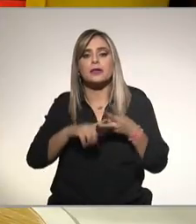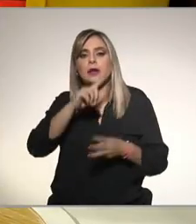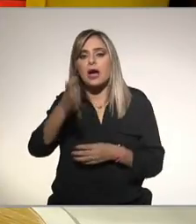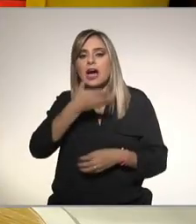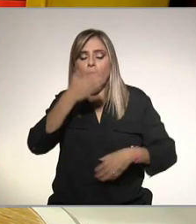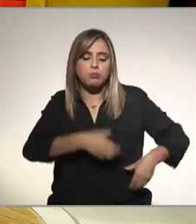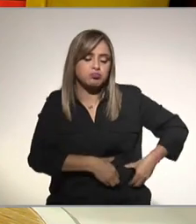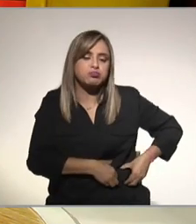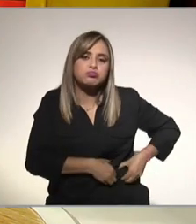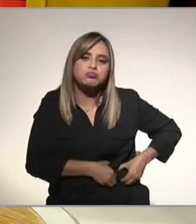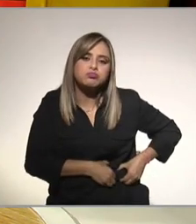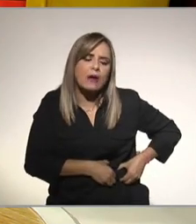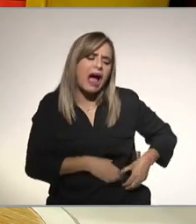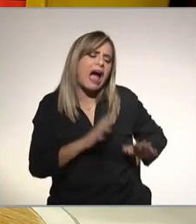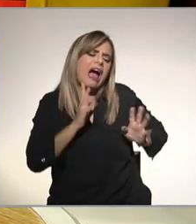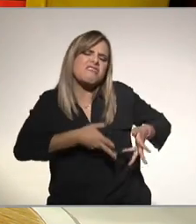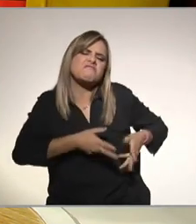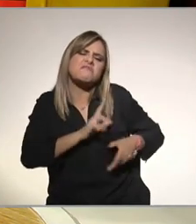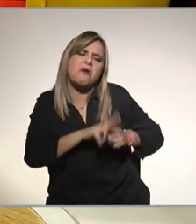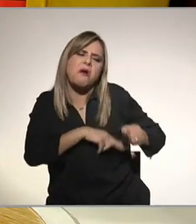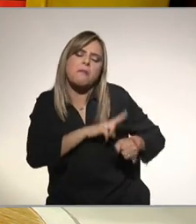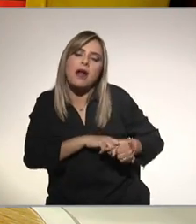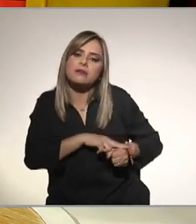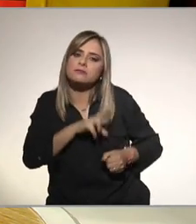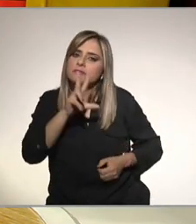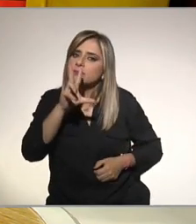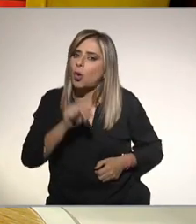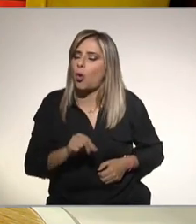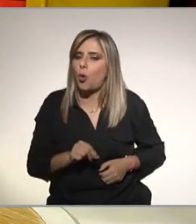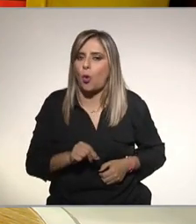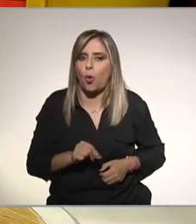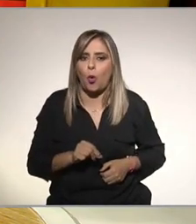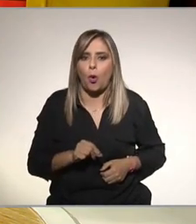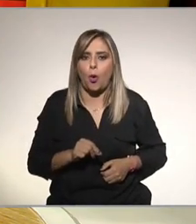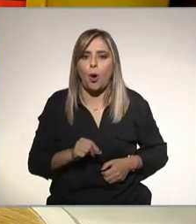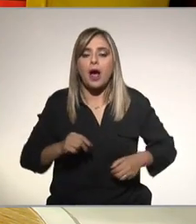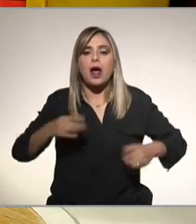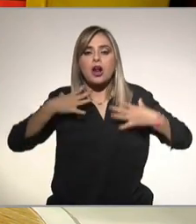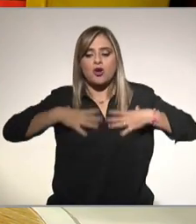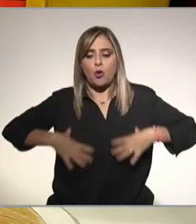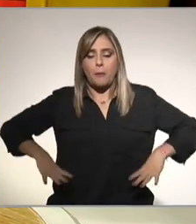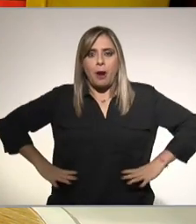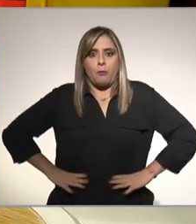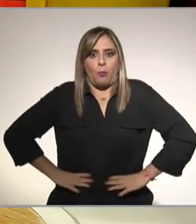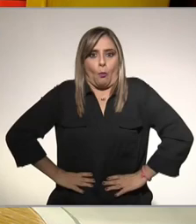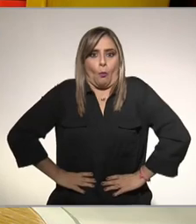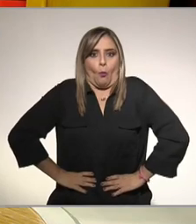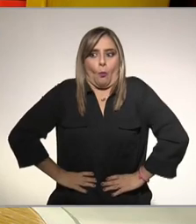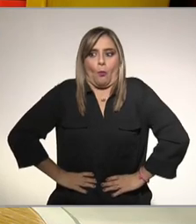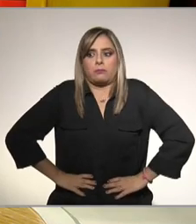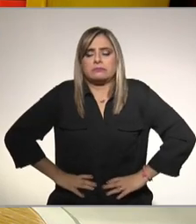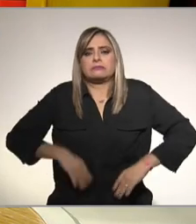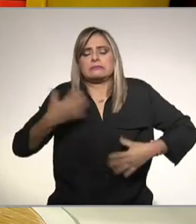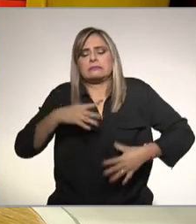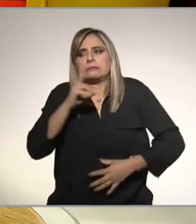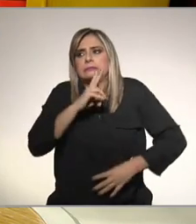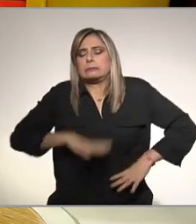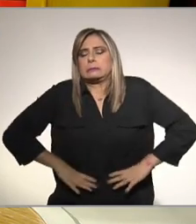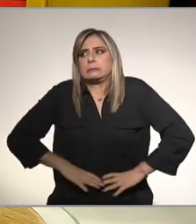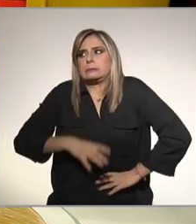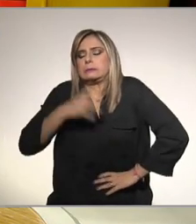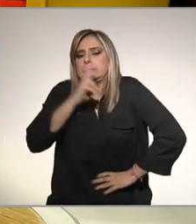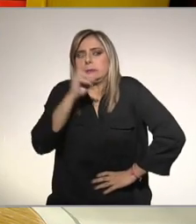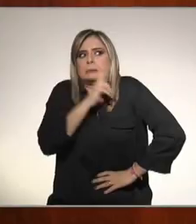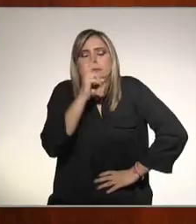longita tener que no nos apriete de nuestra ropa tampoco cuadritos porque no está fácil pero nunca